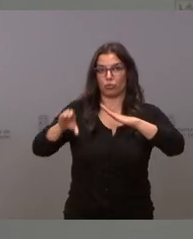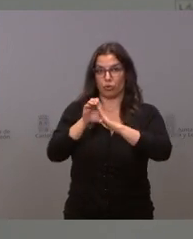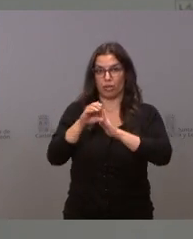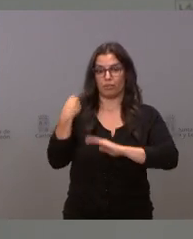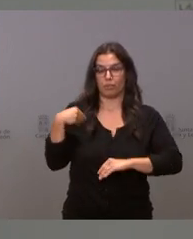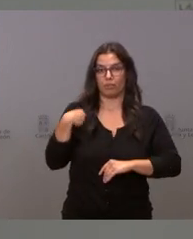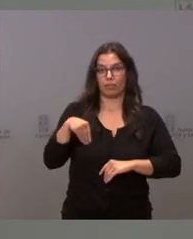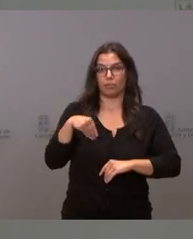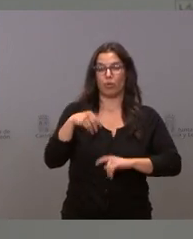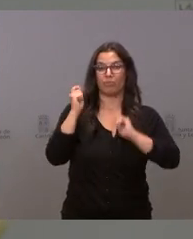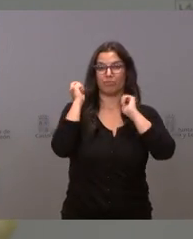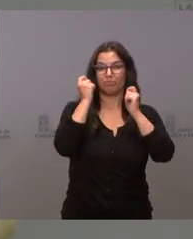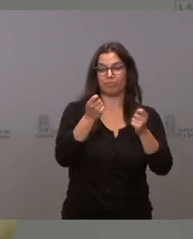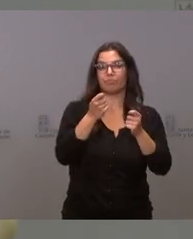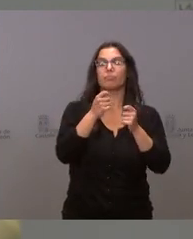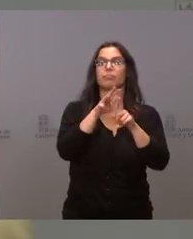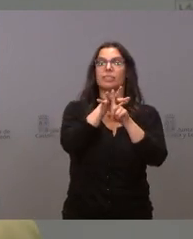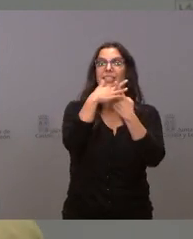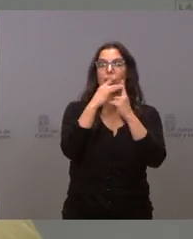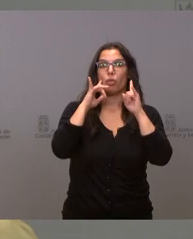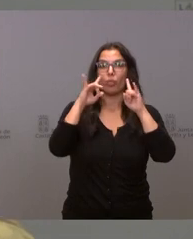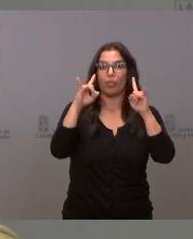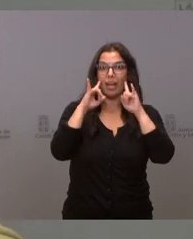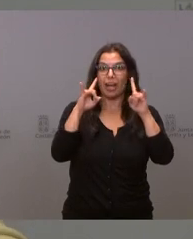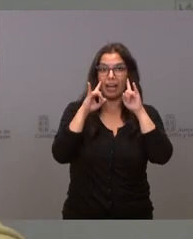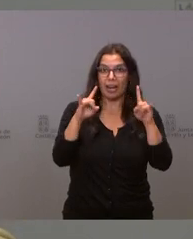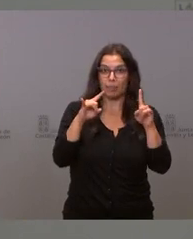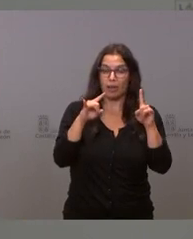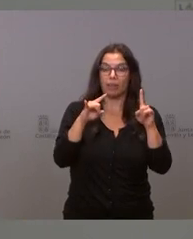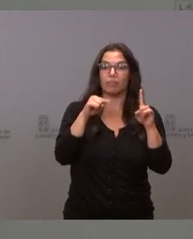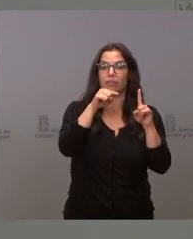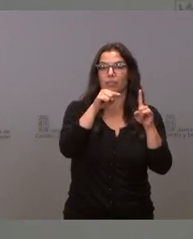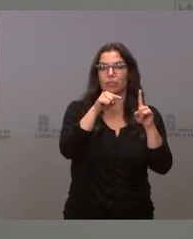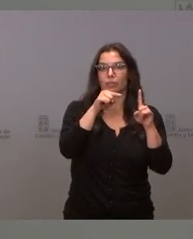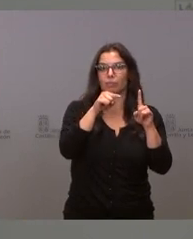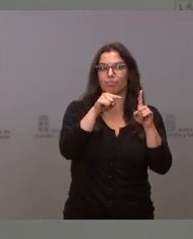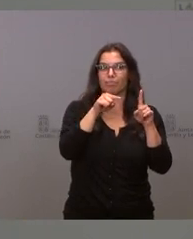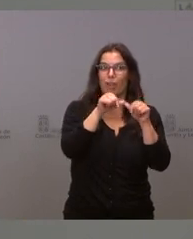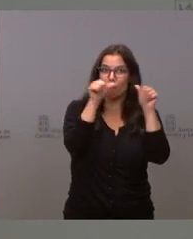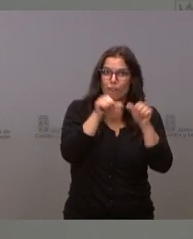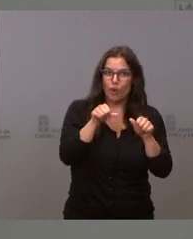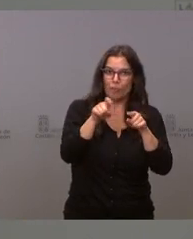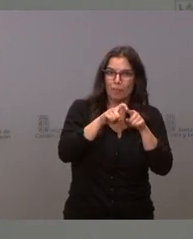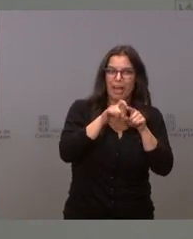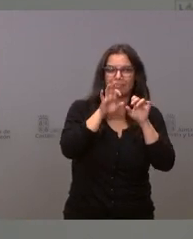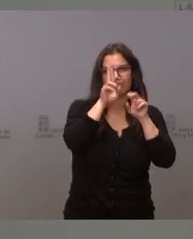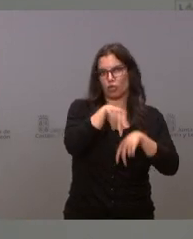la declaración del estado de alarma como herramienta para producir un confinamiento.